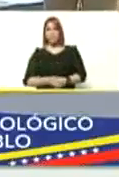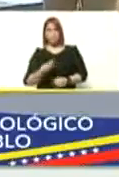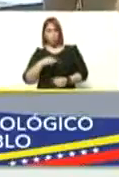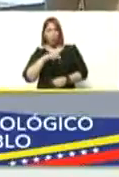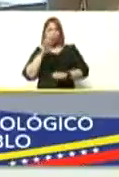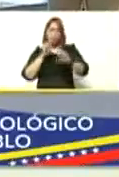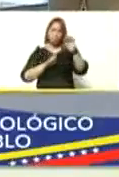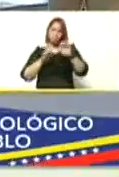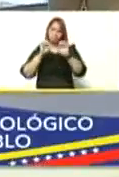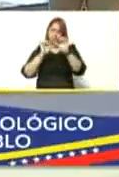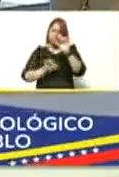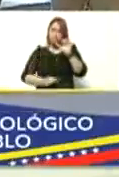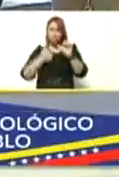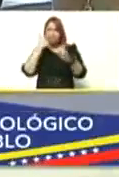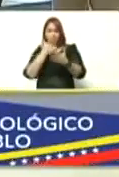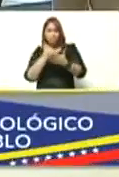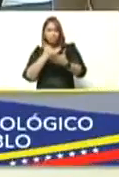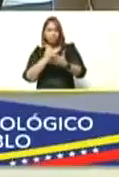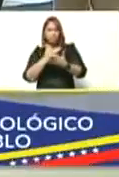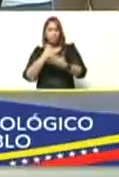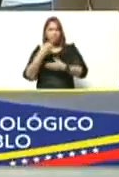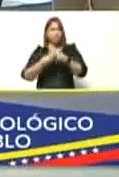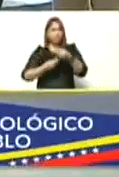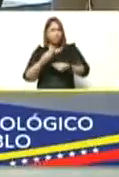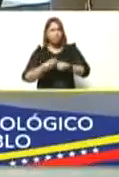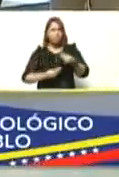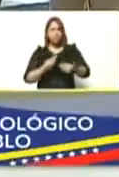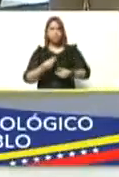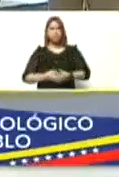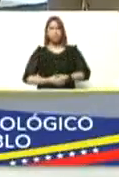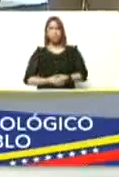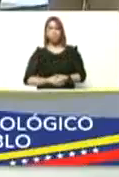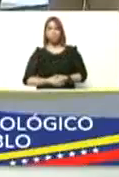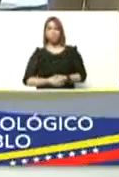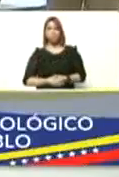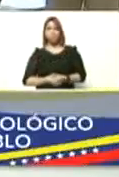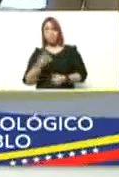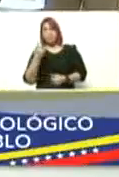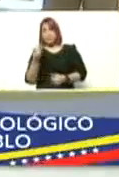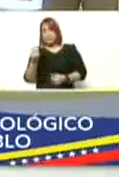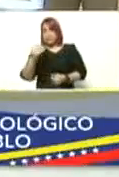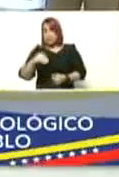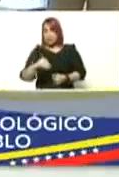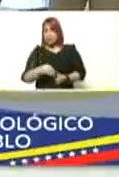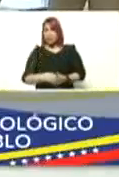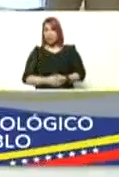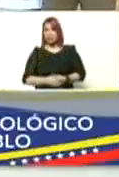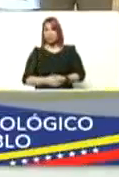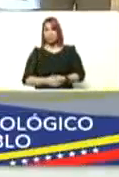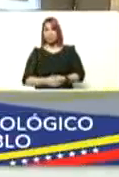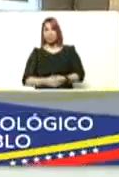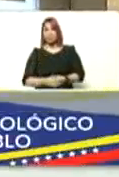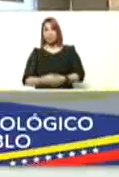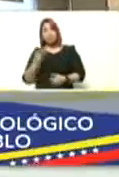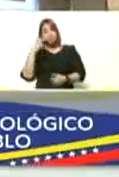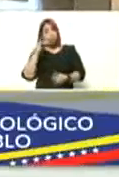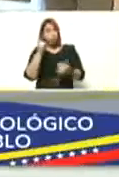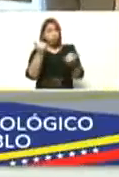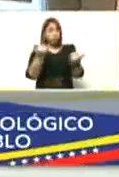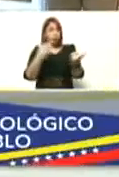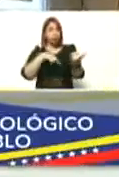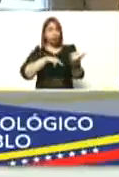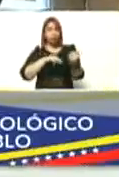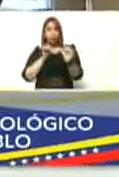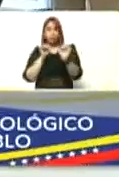evaluando lo estamos evaluando falta mucho trecho por ahora nos